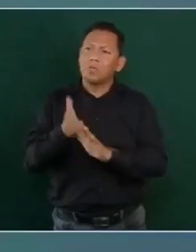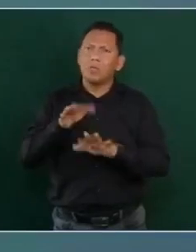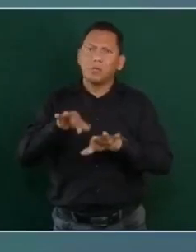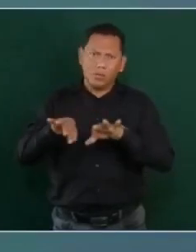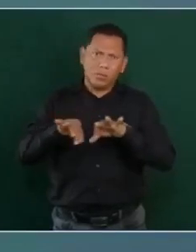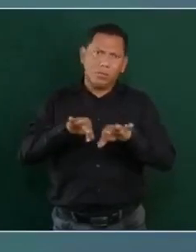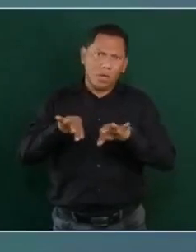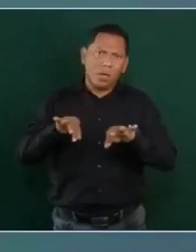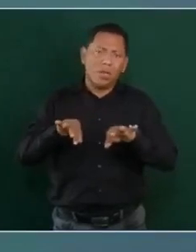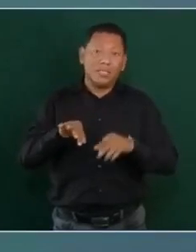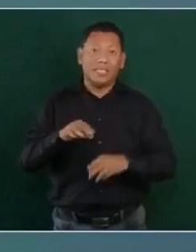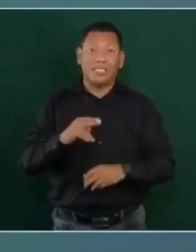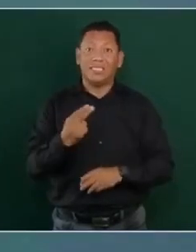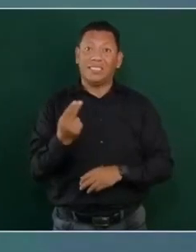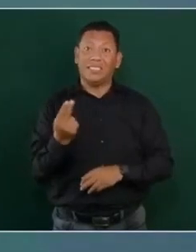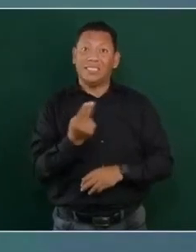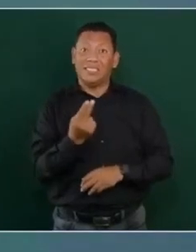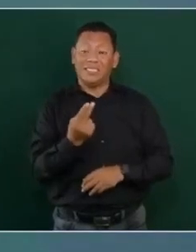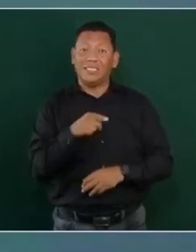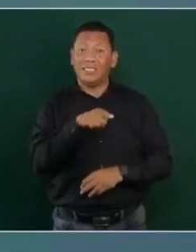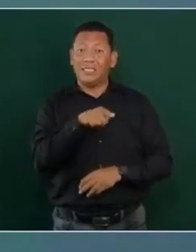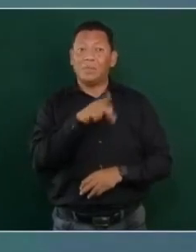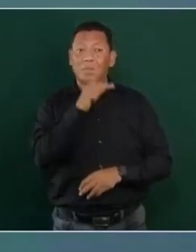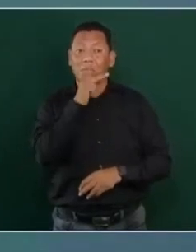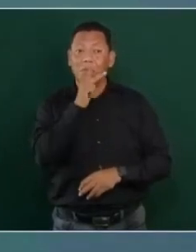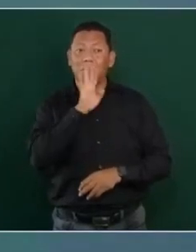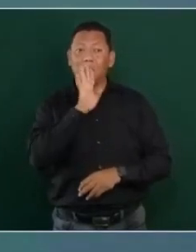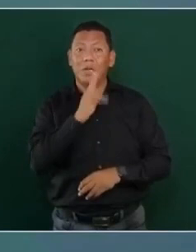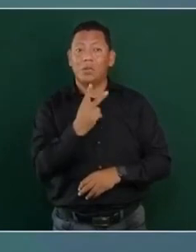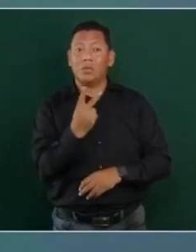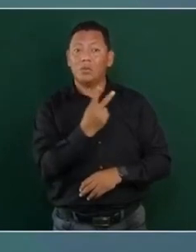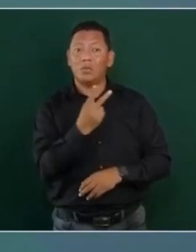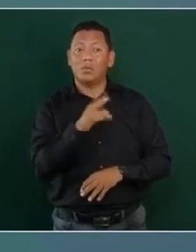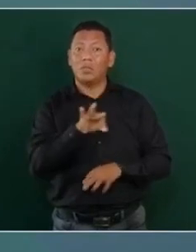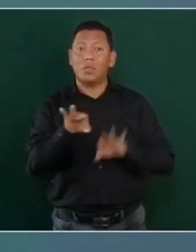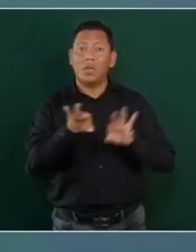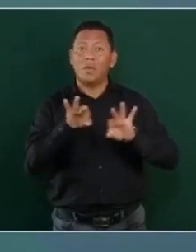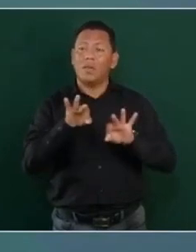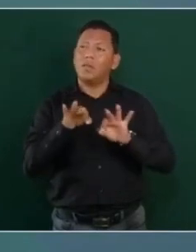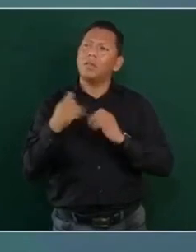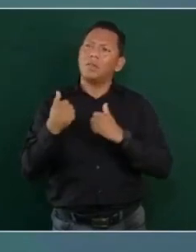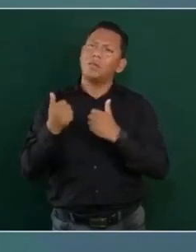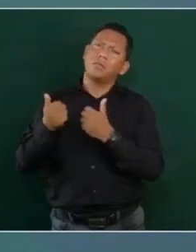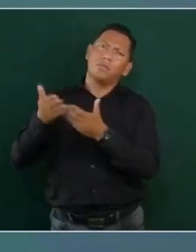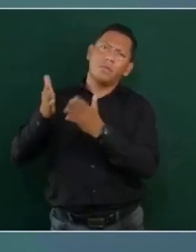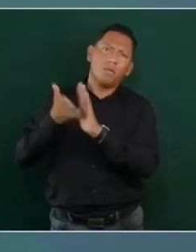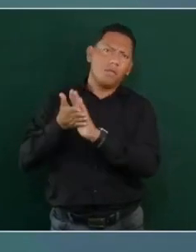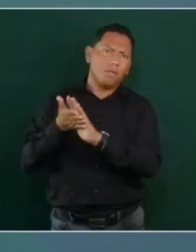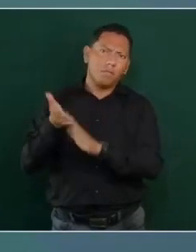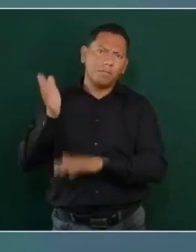trabajan los padres y quedan los hijos solos.